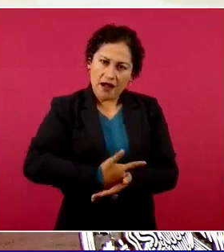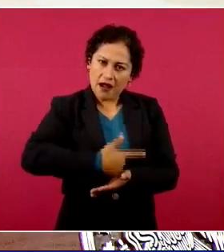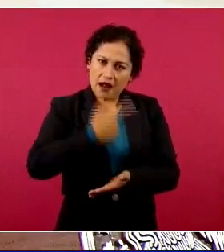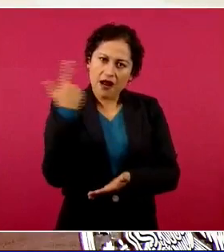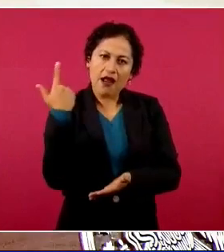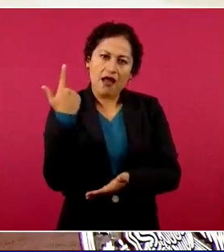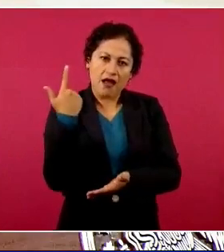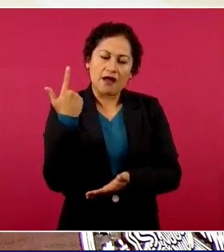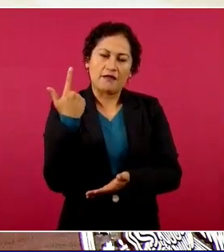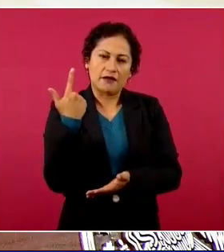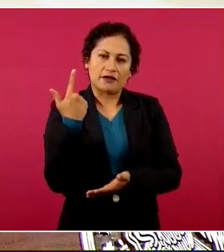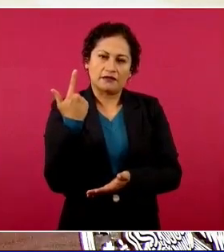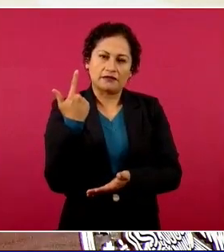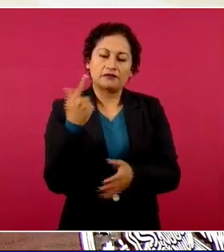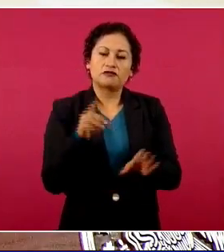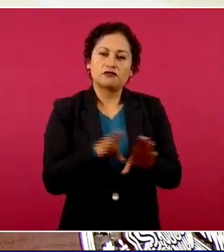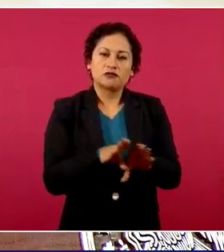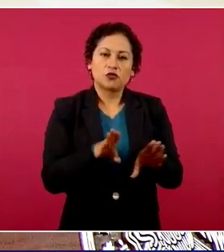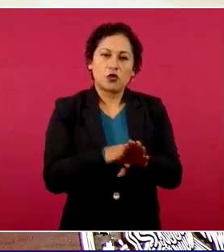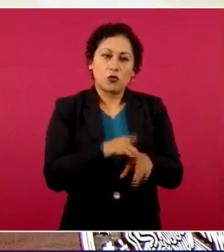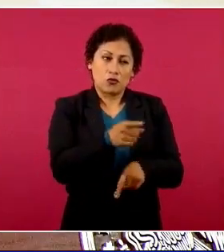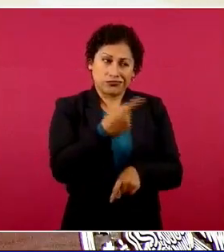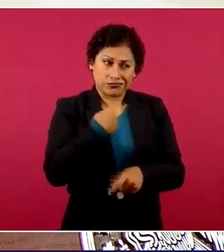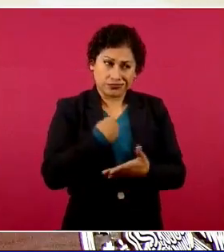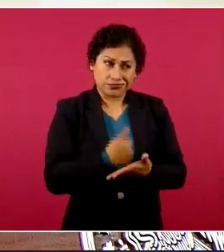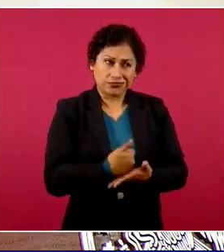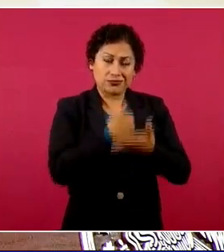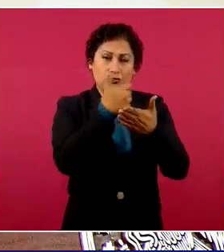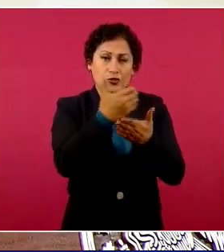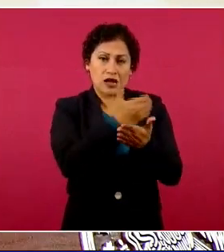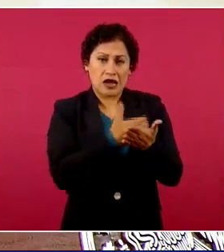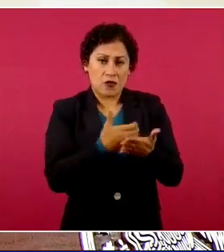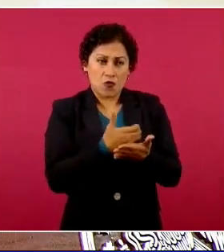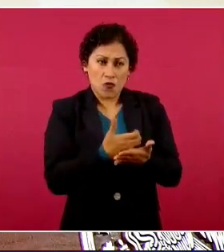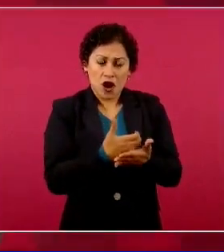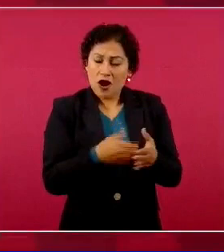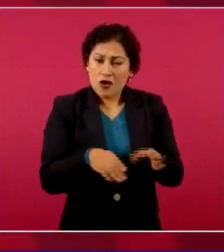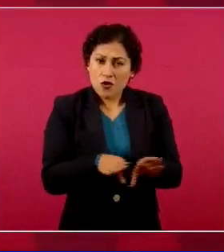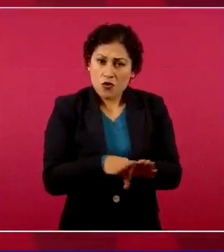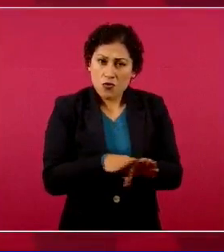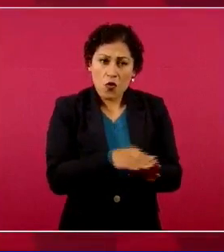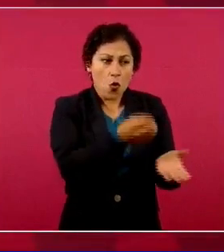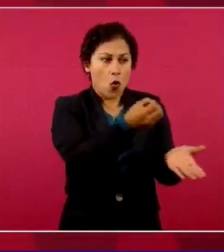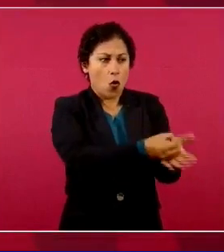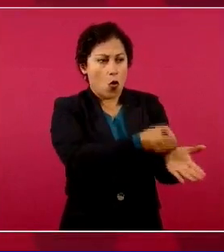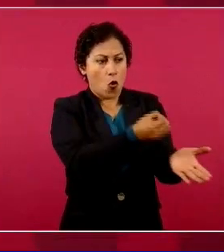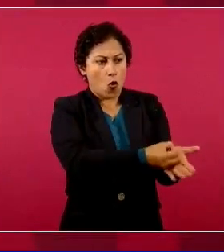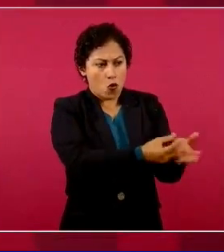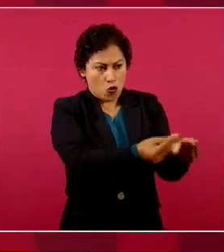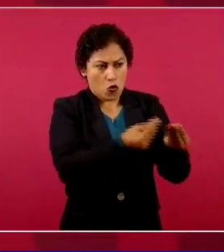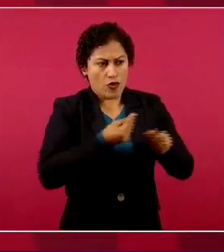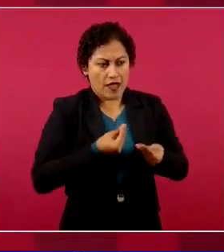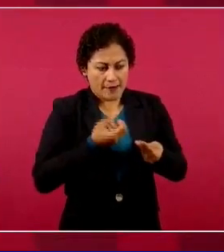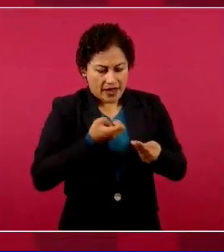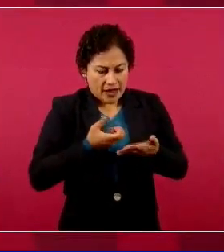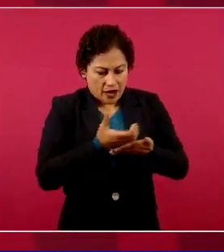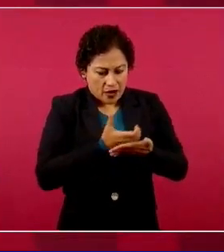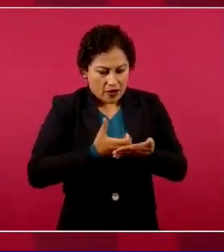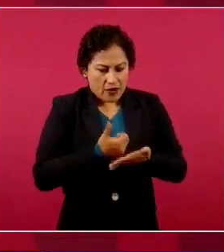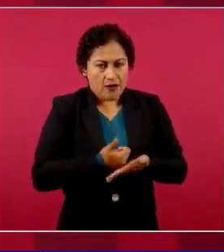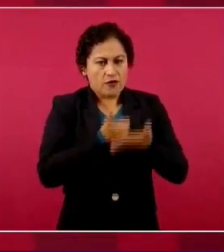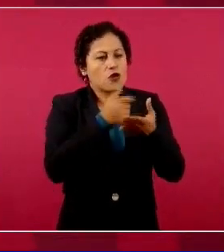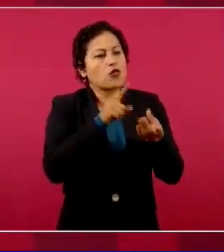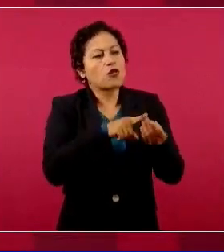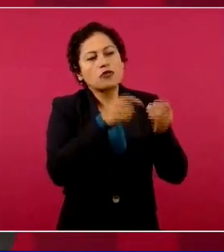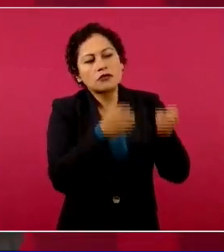sólo se quita con el oro. ¿Dónde está el oro? ¿Dónde